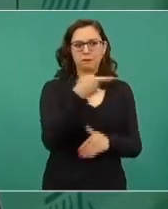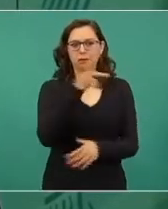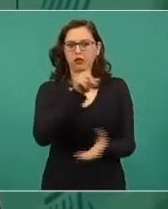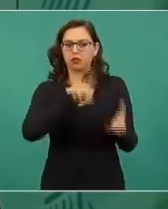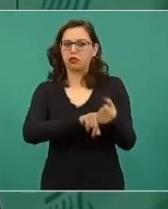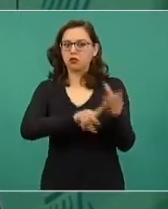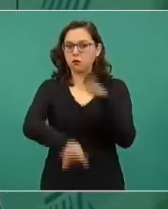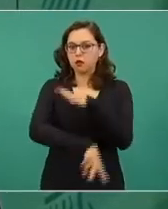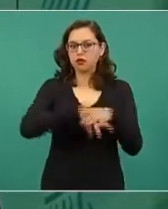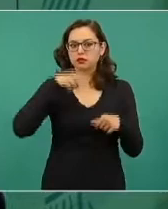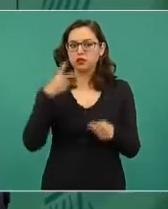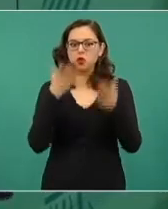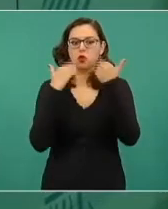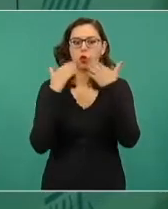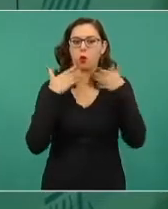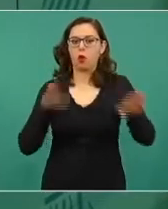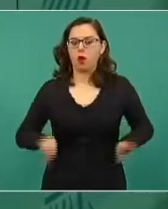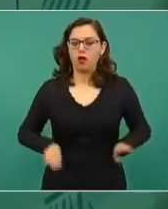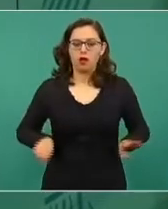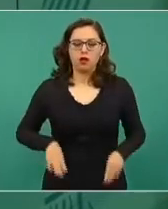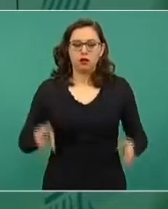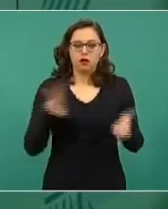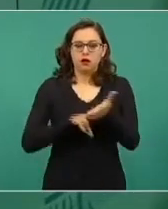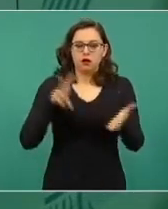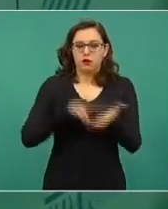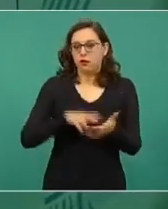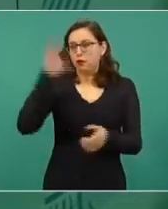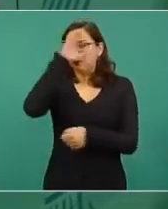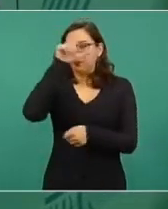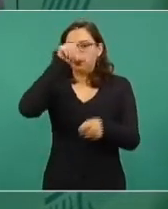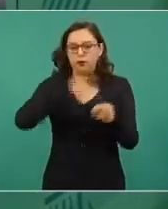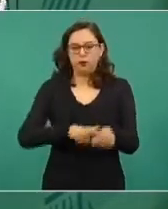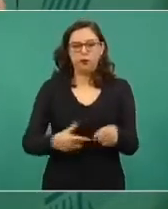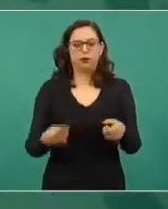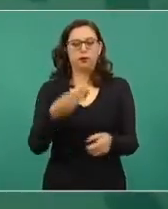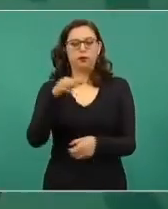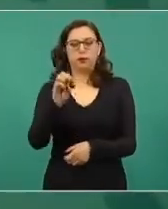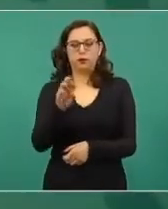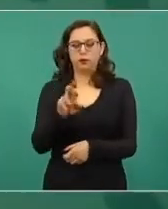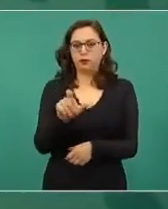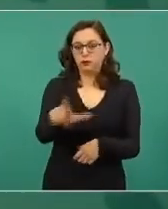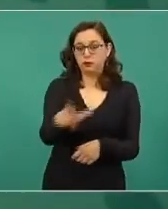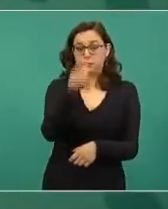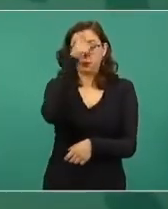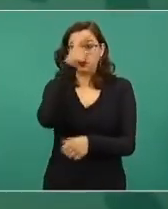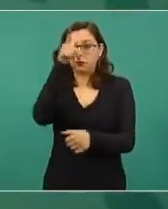porque eso fue lo que hizo el neoliberalismo.